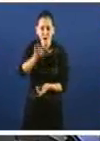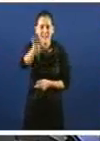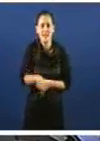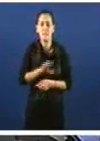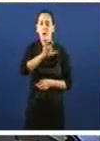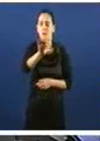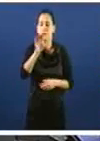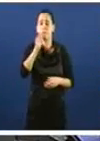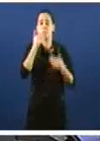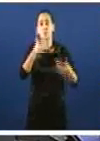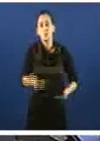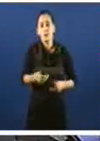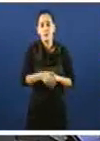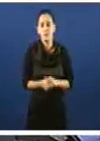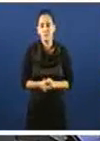Moitas gracias,